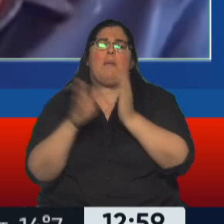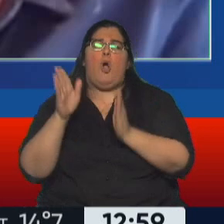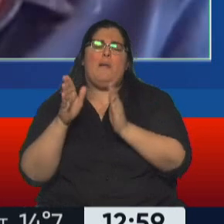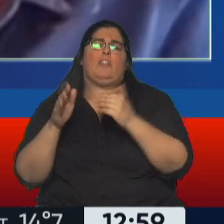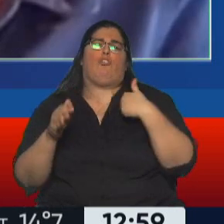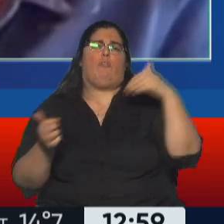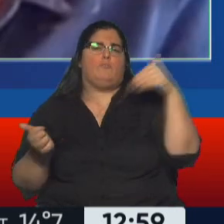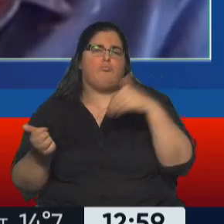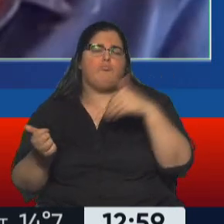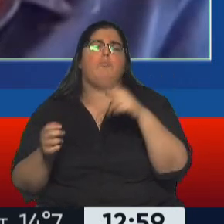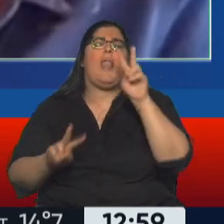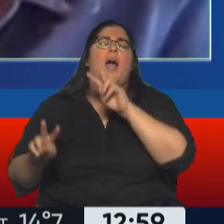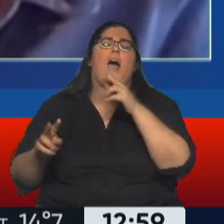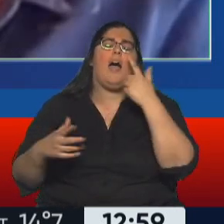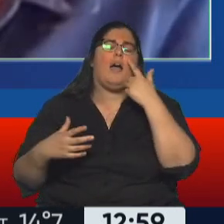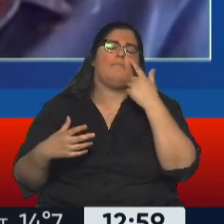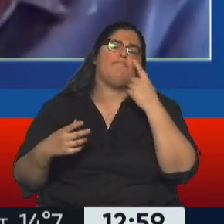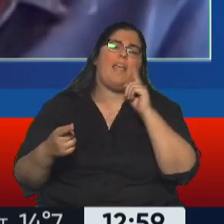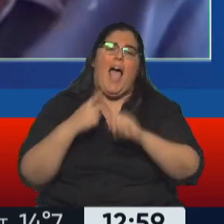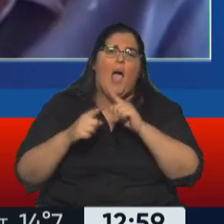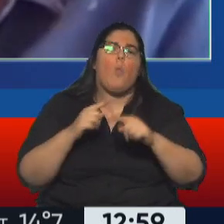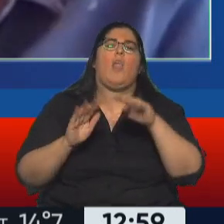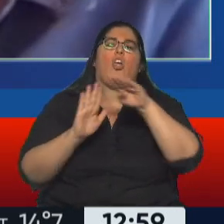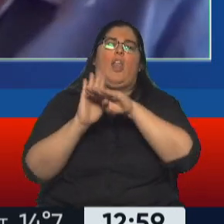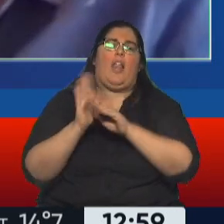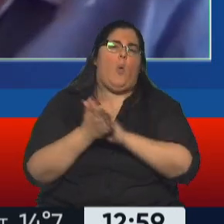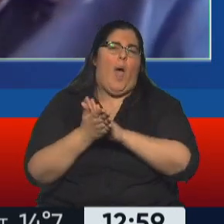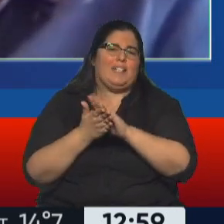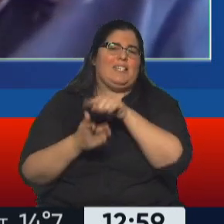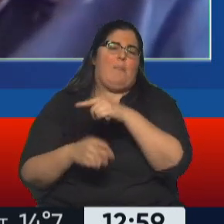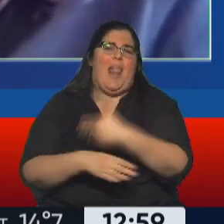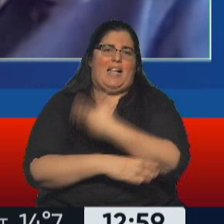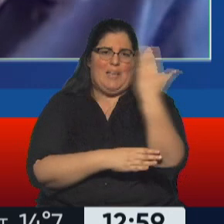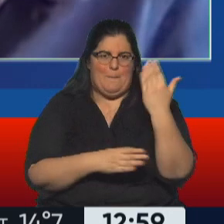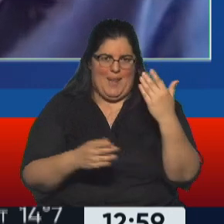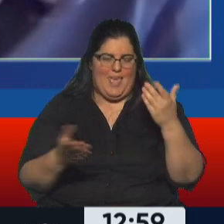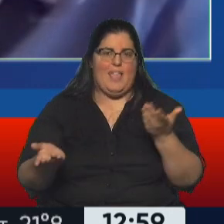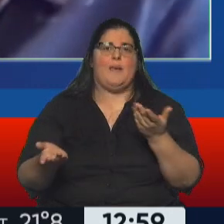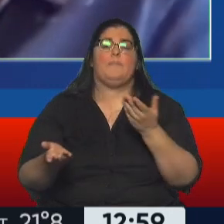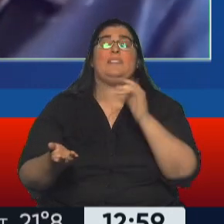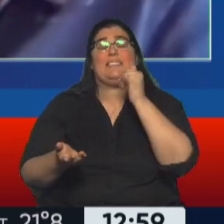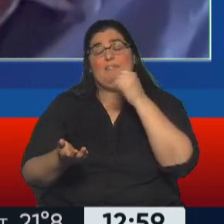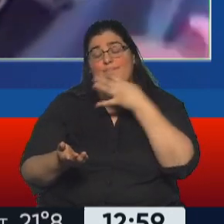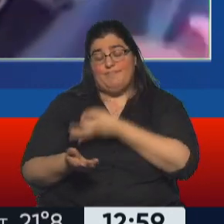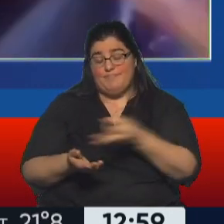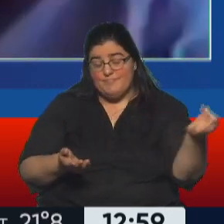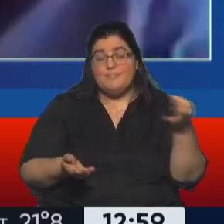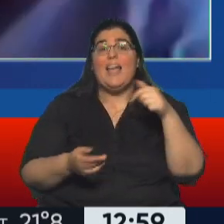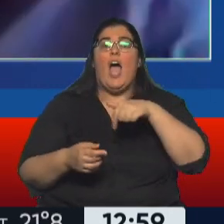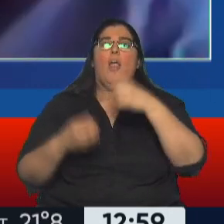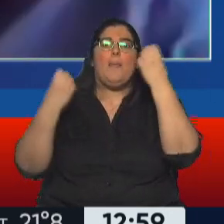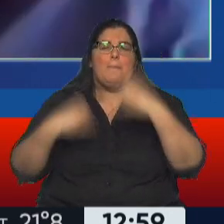acuerdo en las reglas básicas de esa constituyente. Exacto. Recién ahora empezaría la discusión más